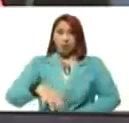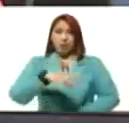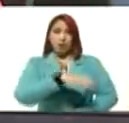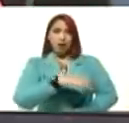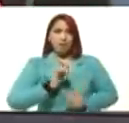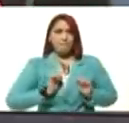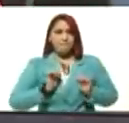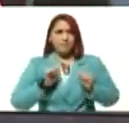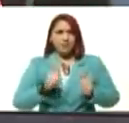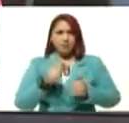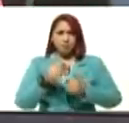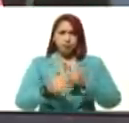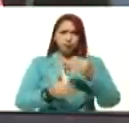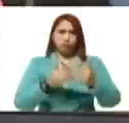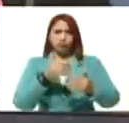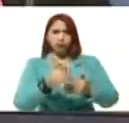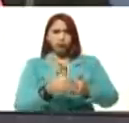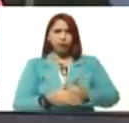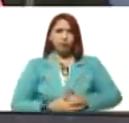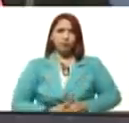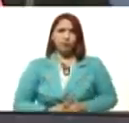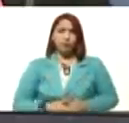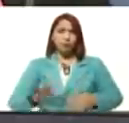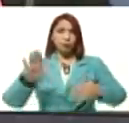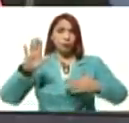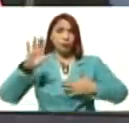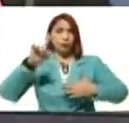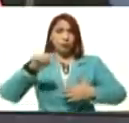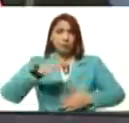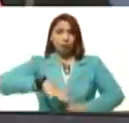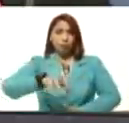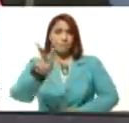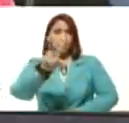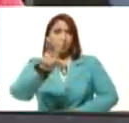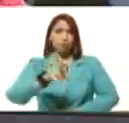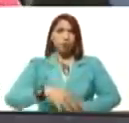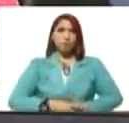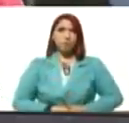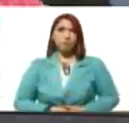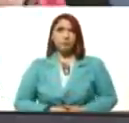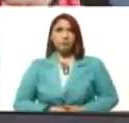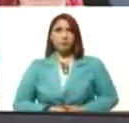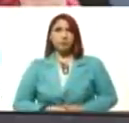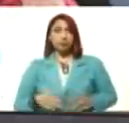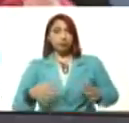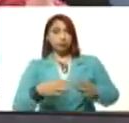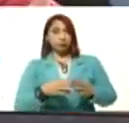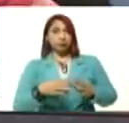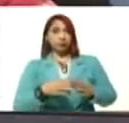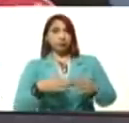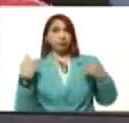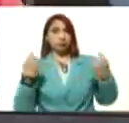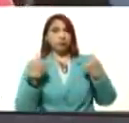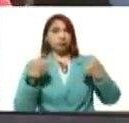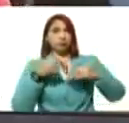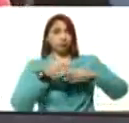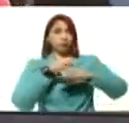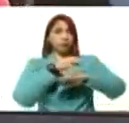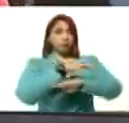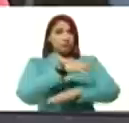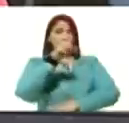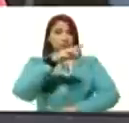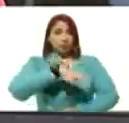comenzar un proceso de juramentación por toda Venezuela, comandos de campaña estadales y municipales